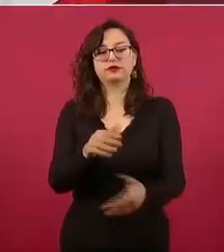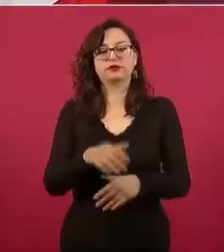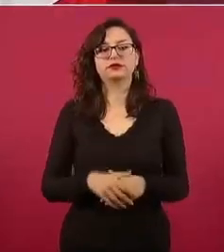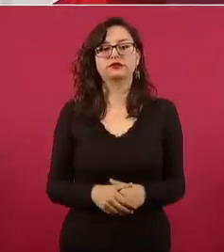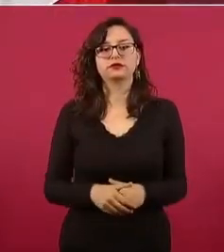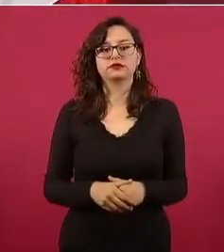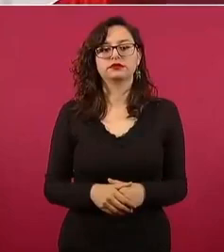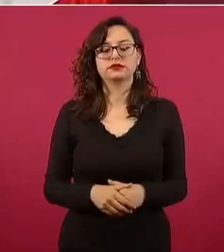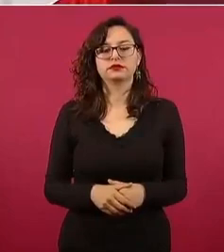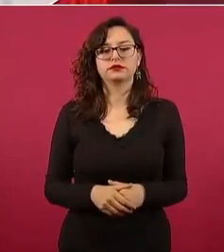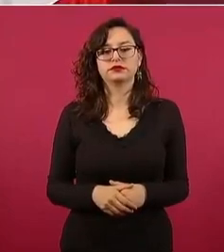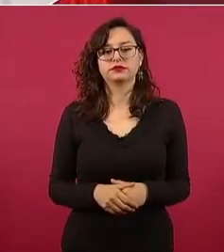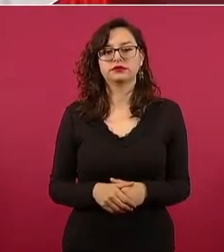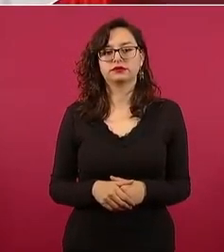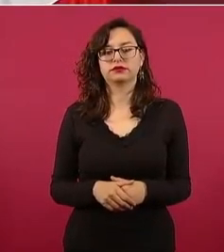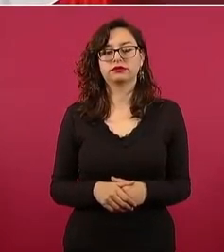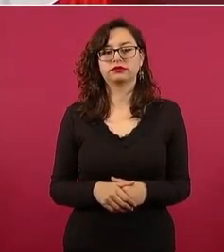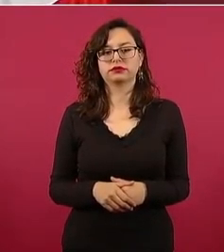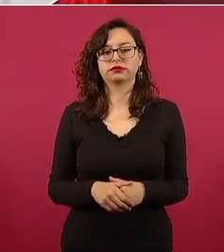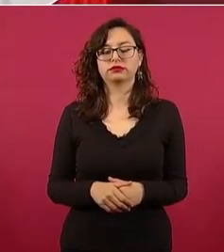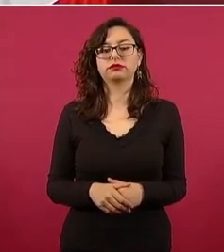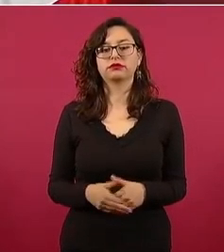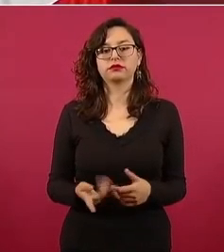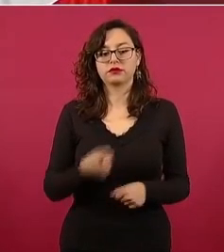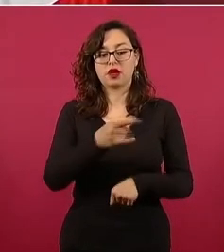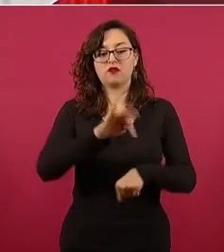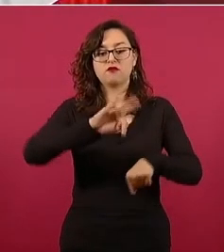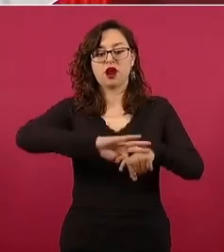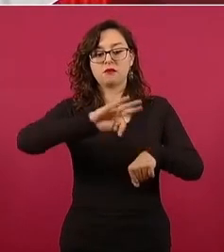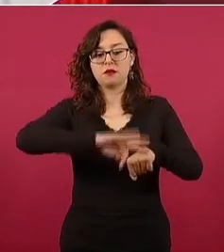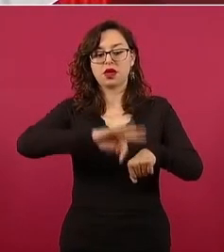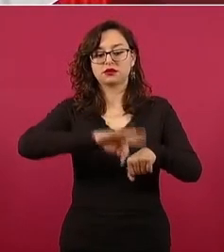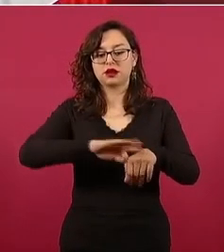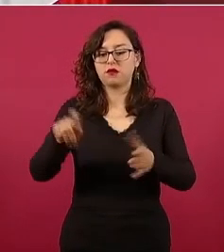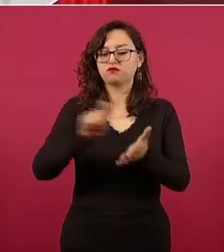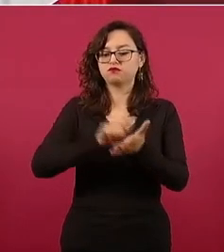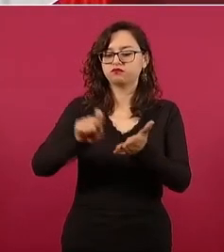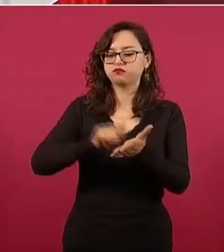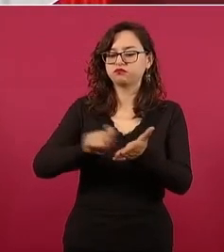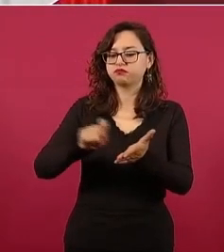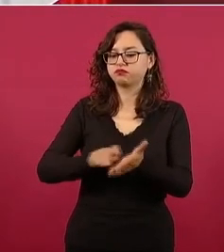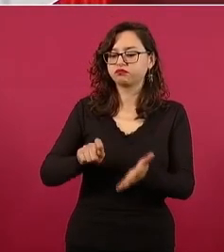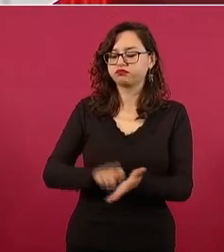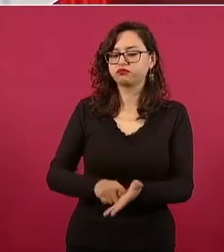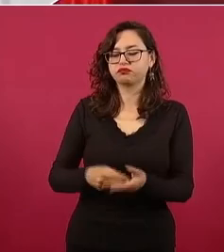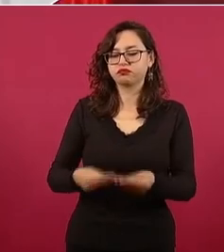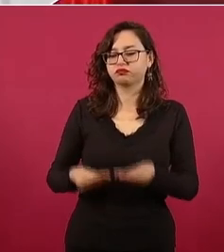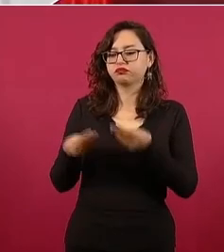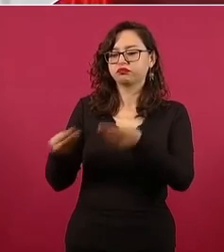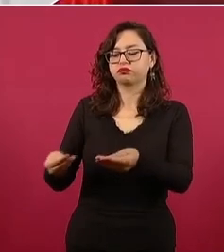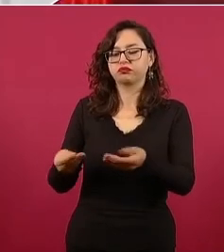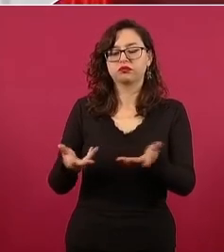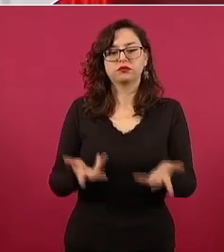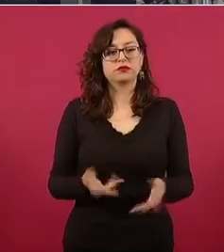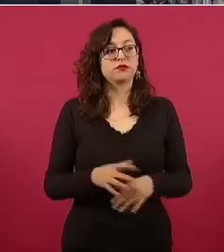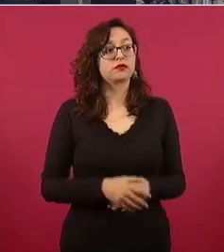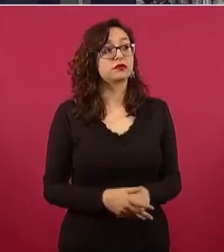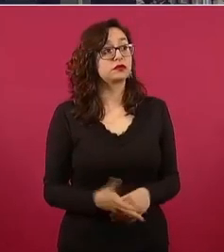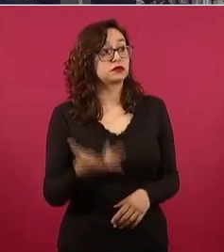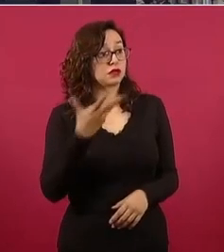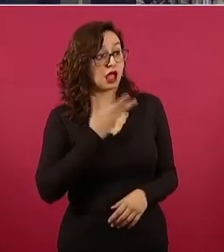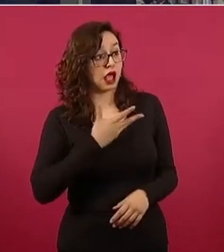recetas. Estuve en la farmacia del hospital. ¿Se cuenta con la suficiente